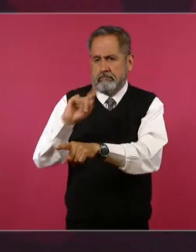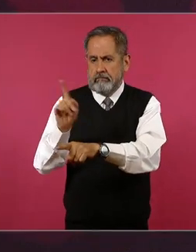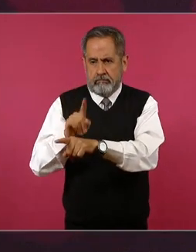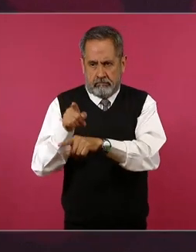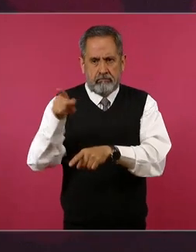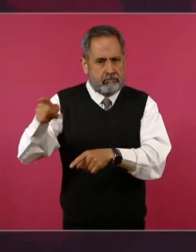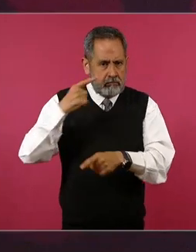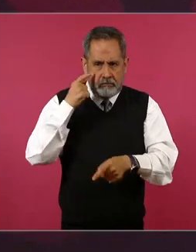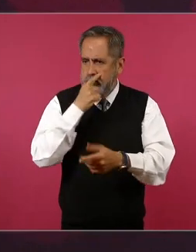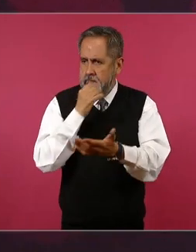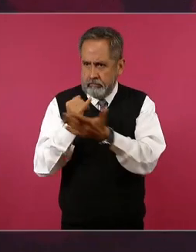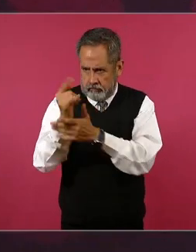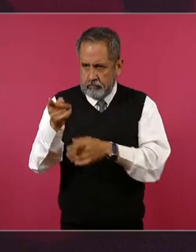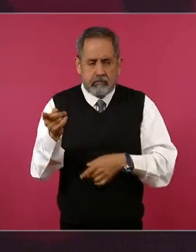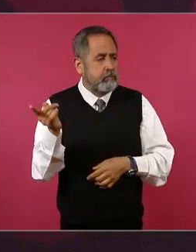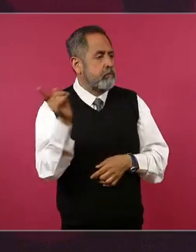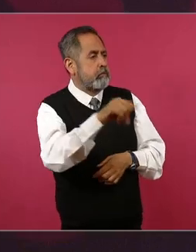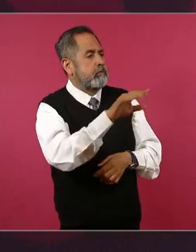al pueblo,